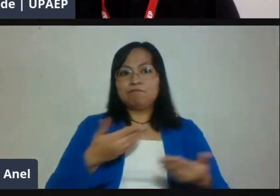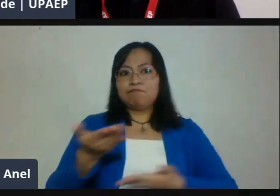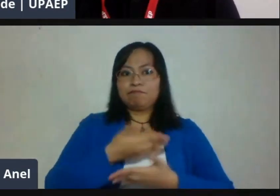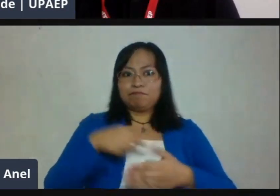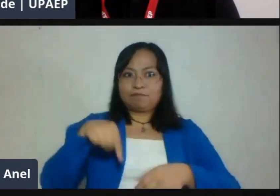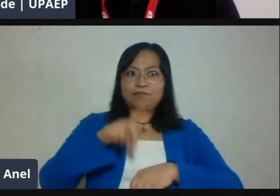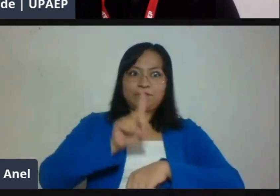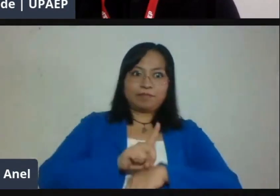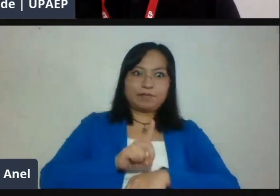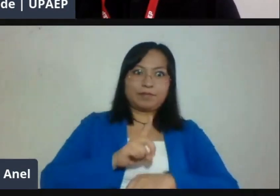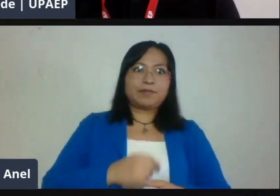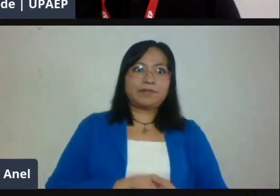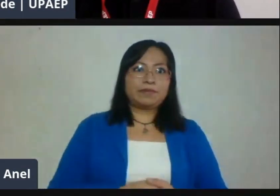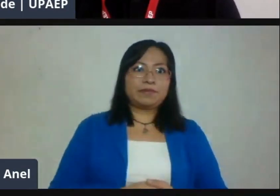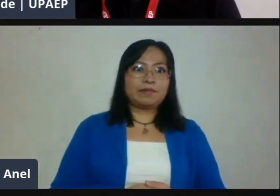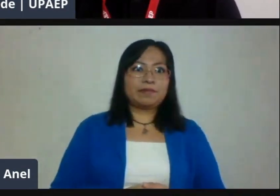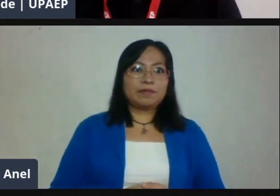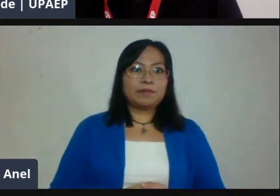gracias.